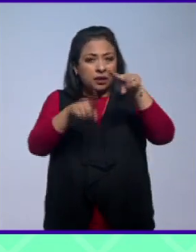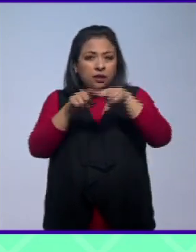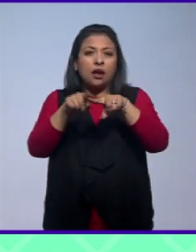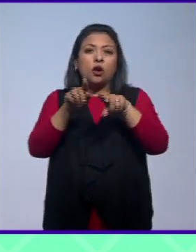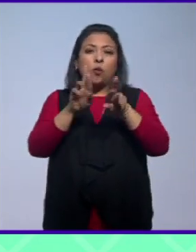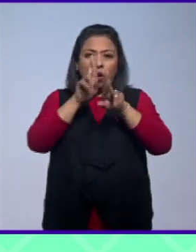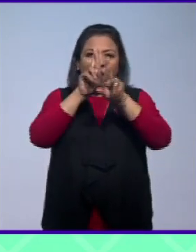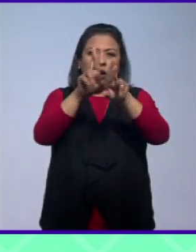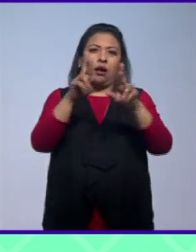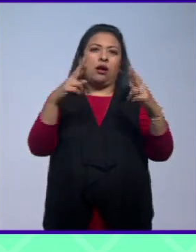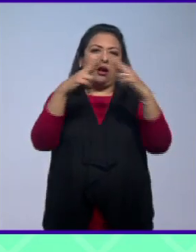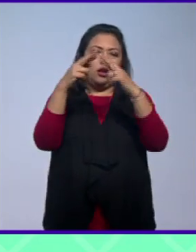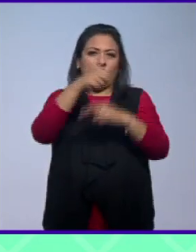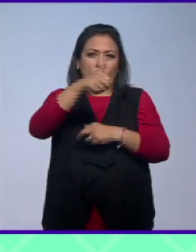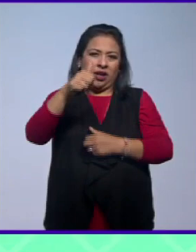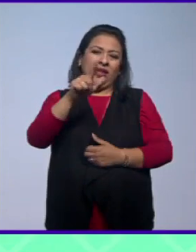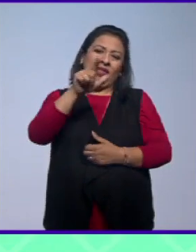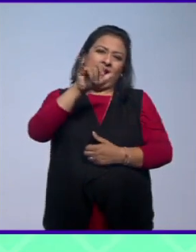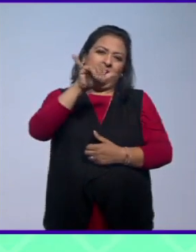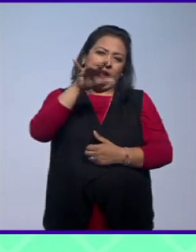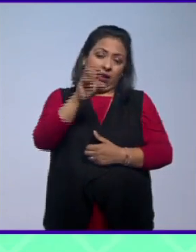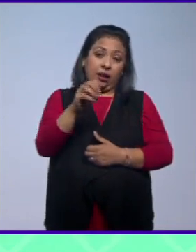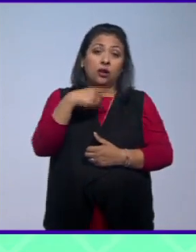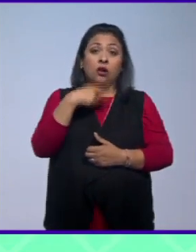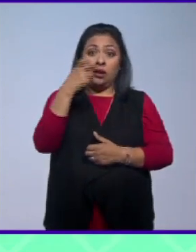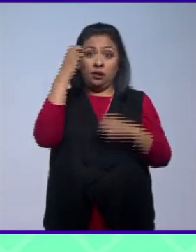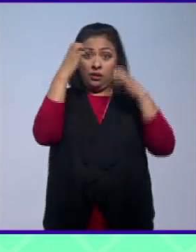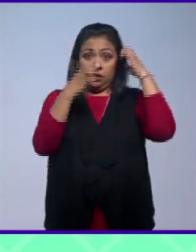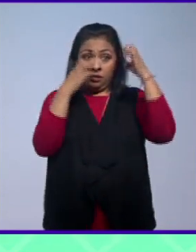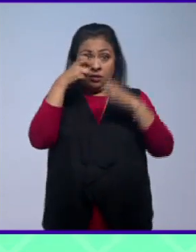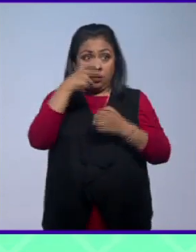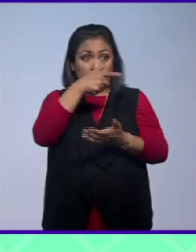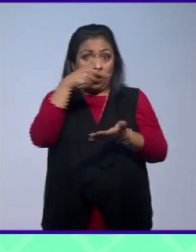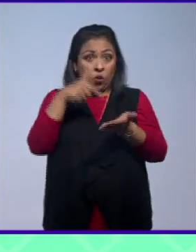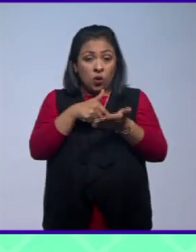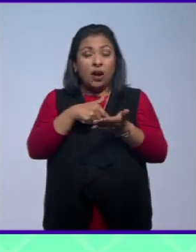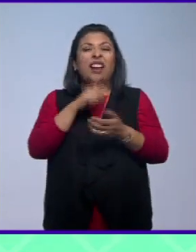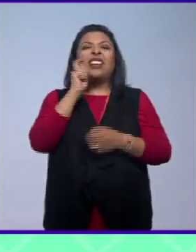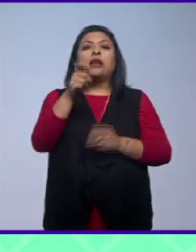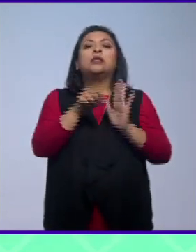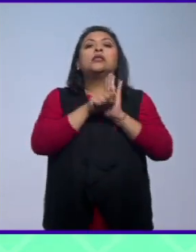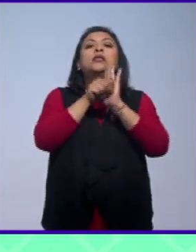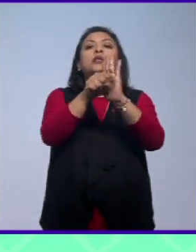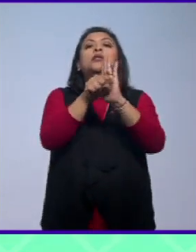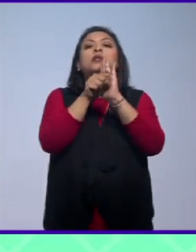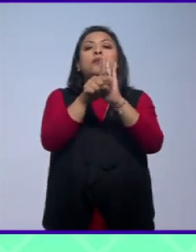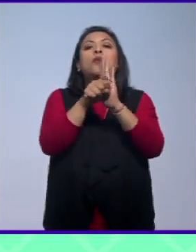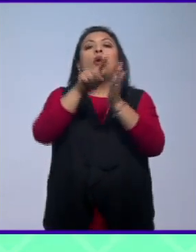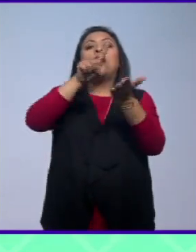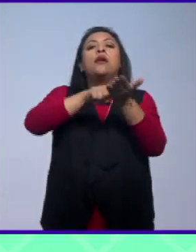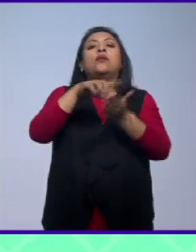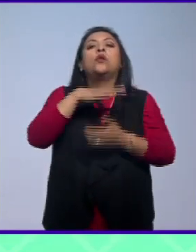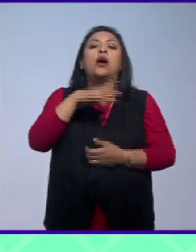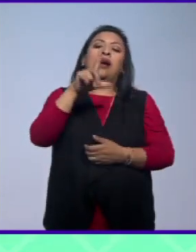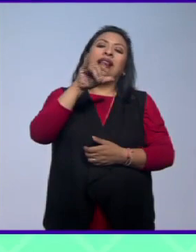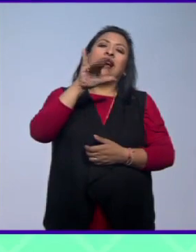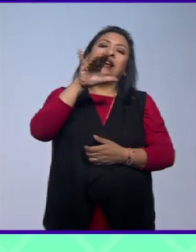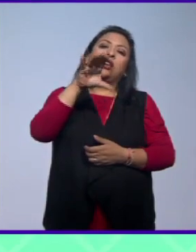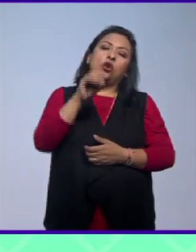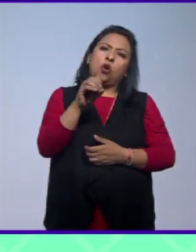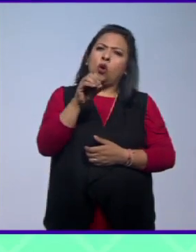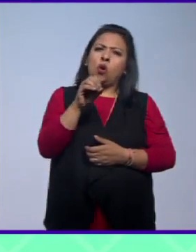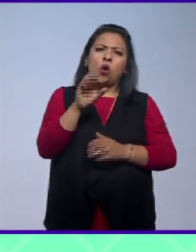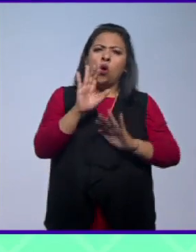Esta exposición y este recinto son símbolos de esa laicidad que no